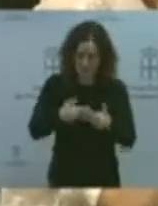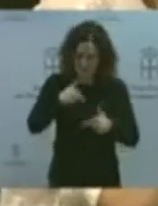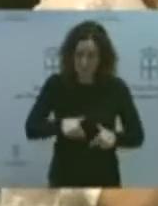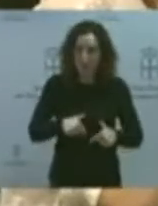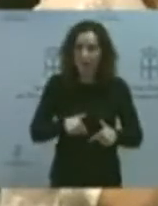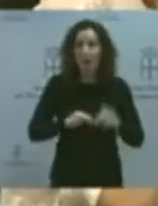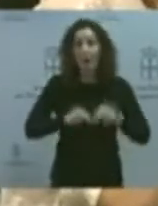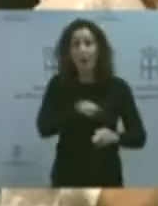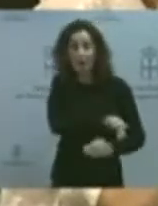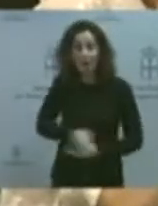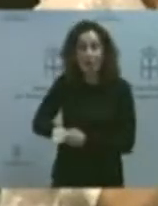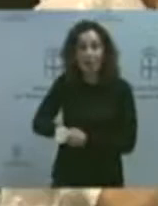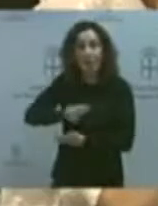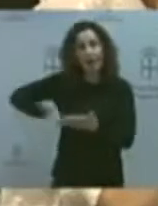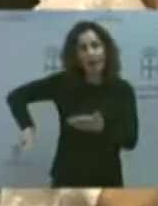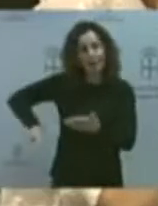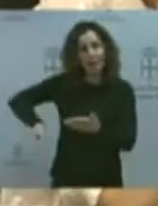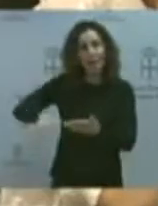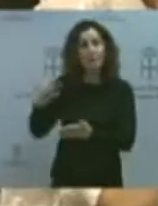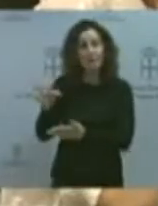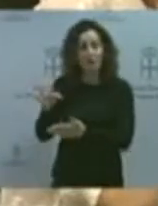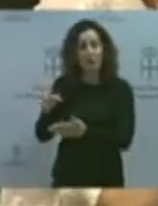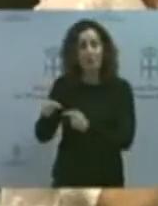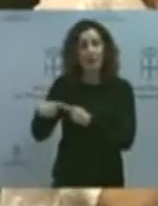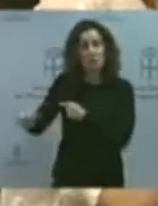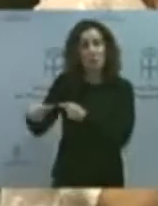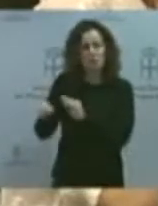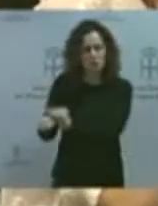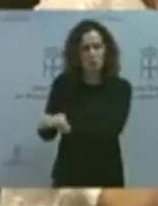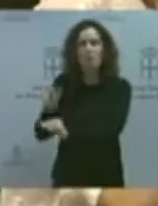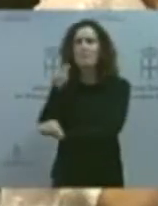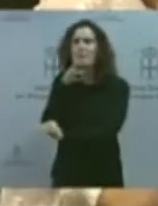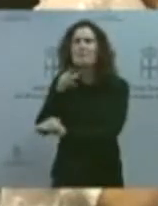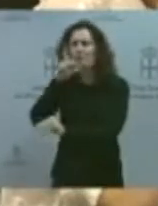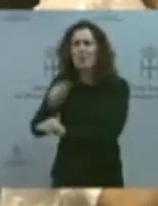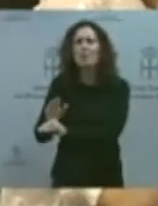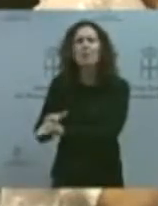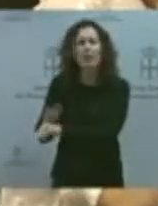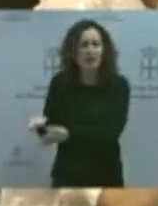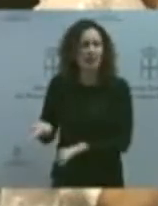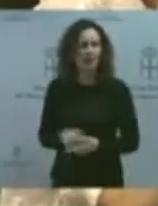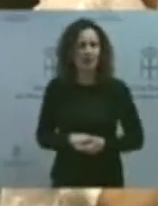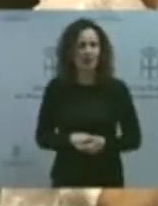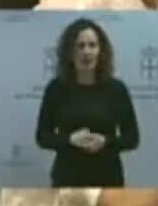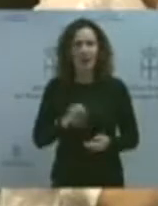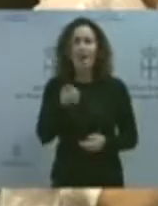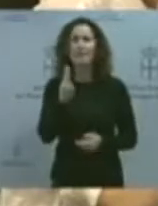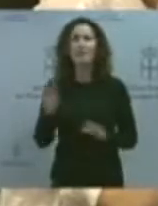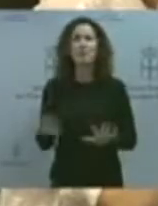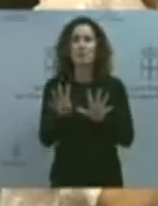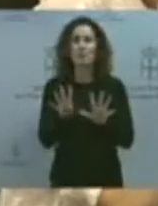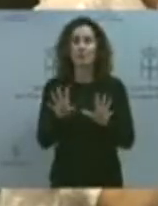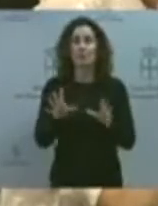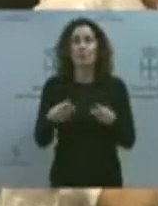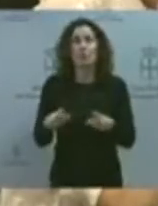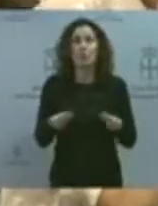Rande y Puseiros en Vigo de la AP9. Documento del 21 de julio del año 1999, donde, a